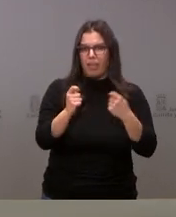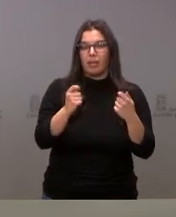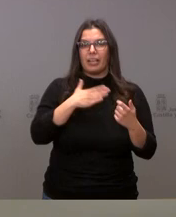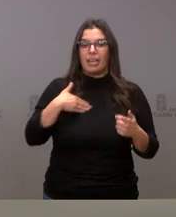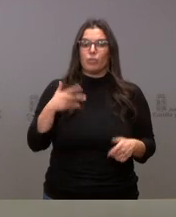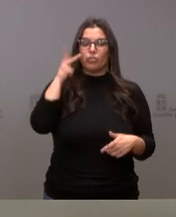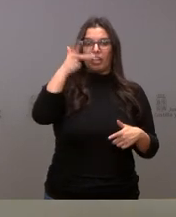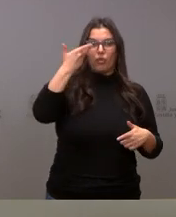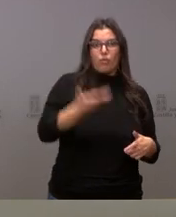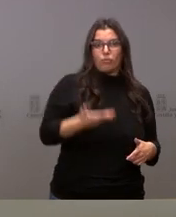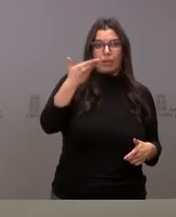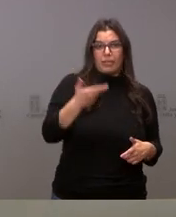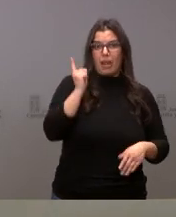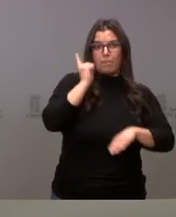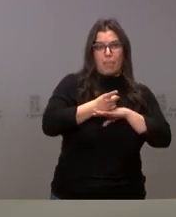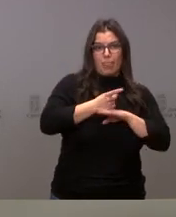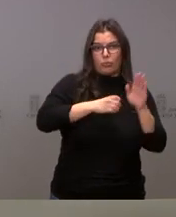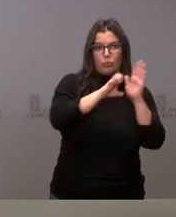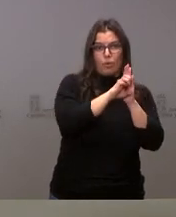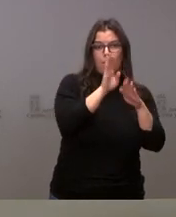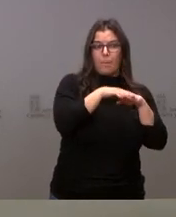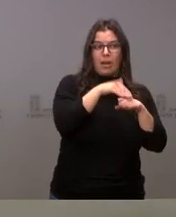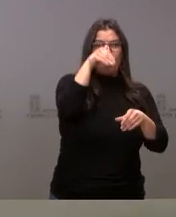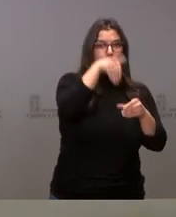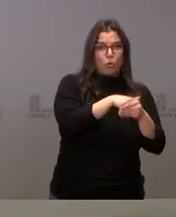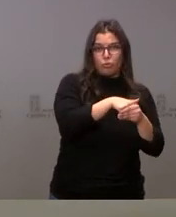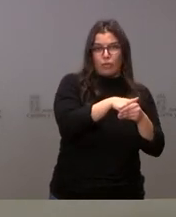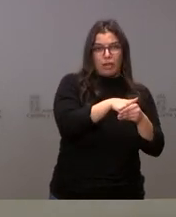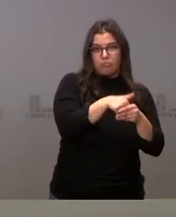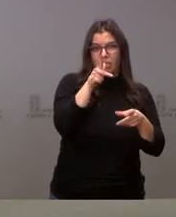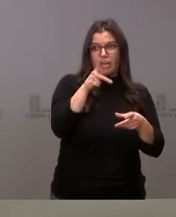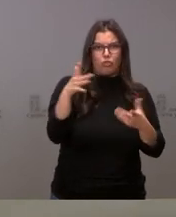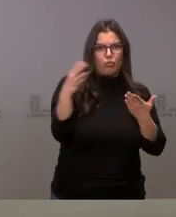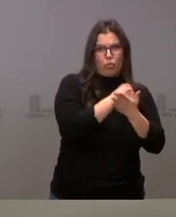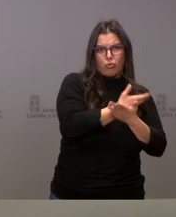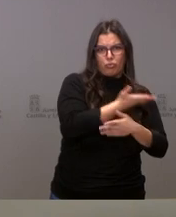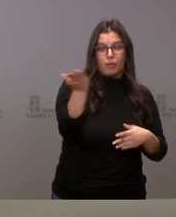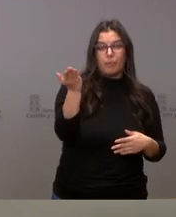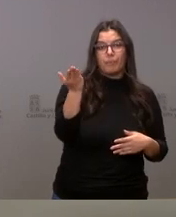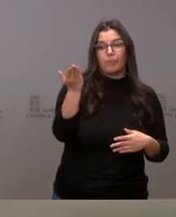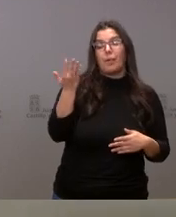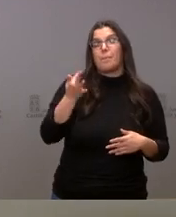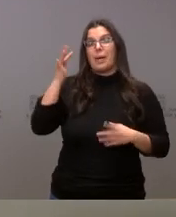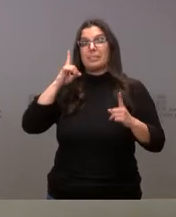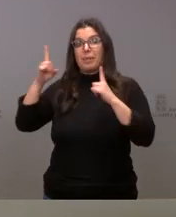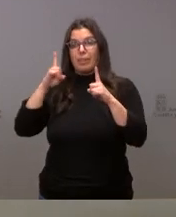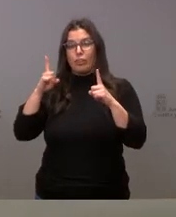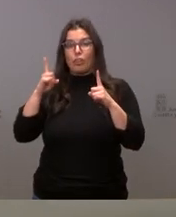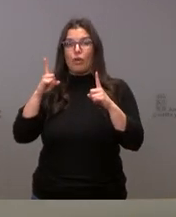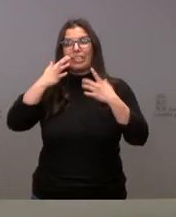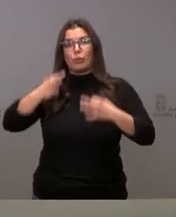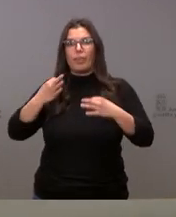fundamental, como es el que marca la justitución para el derecho al sufrajo activo, con la prevención y